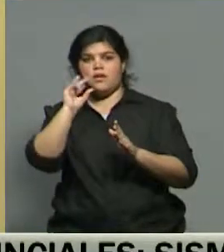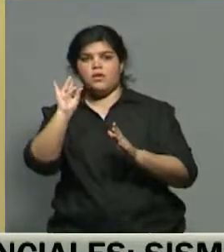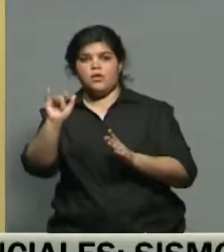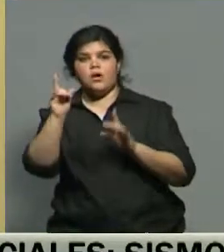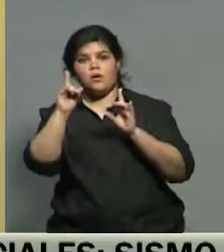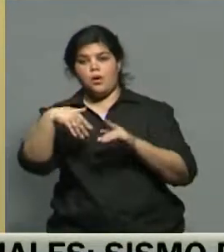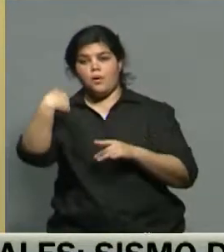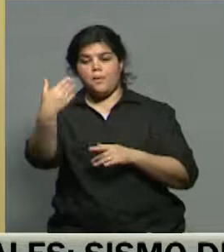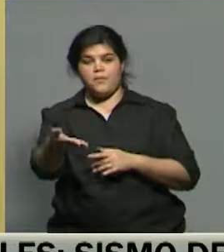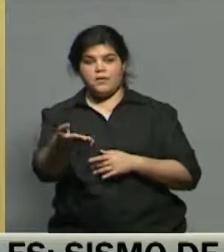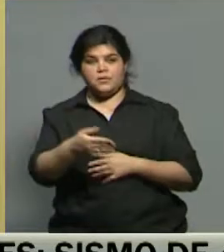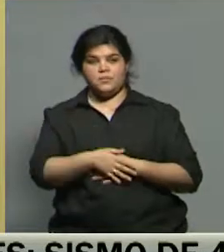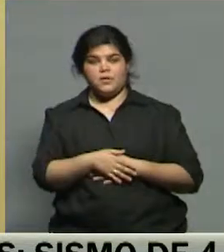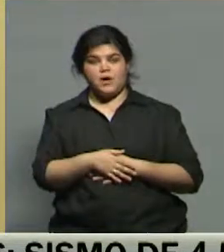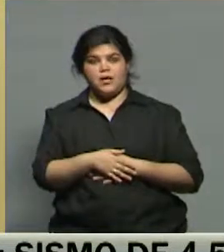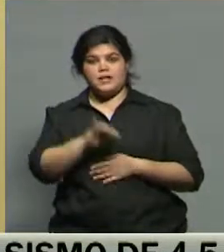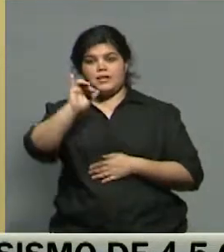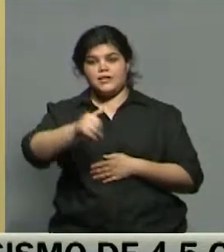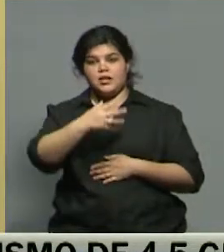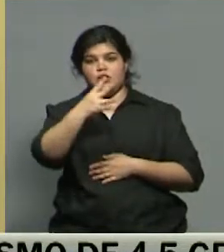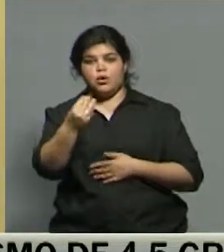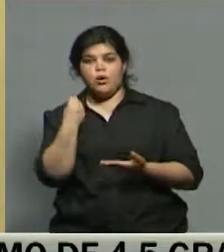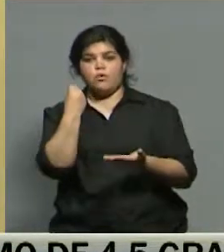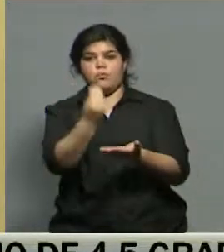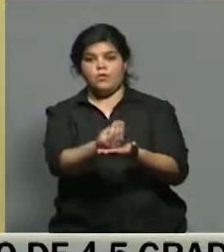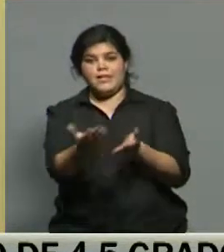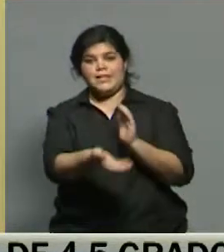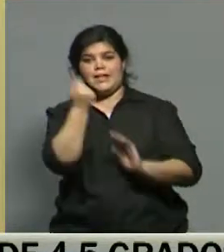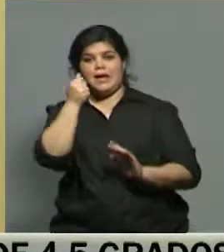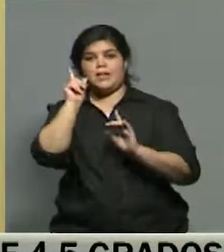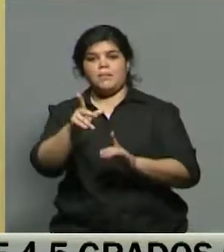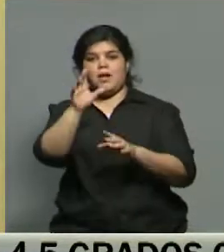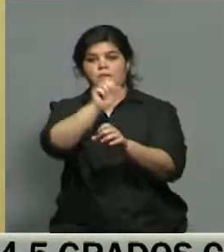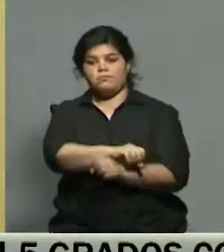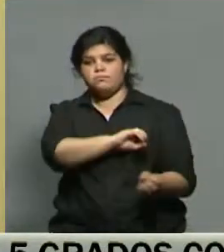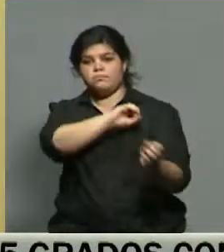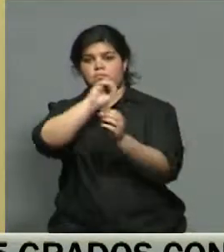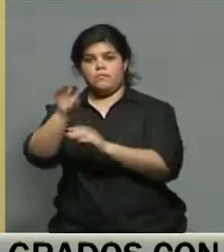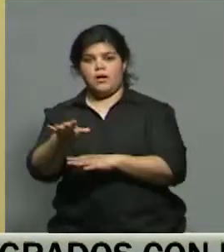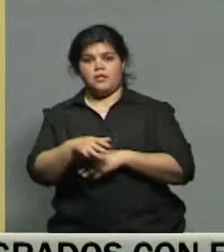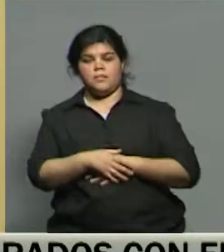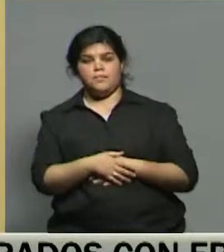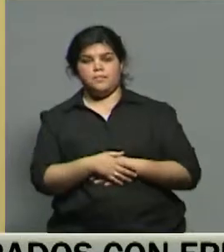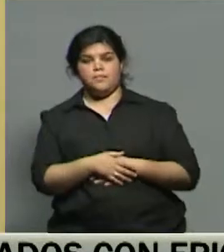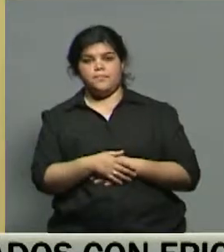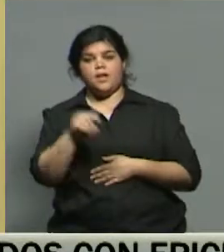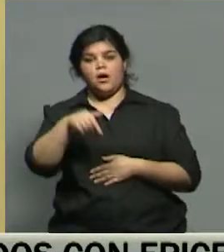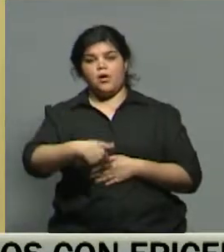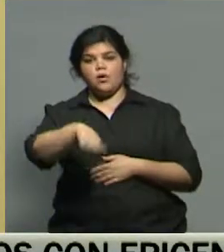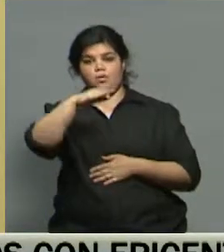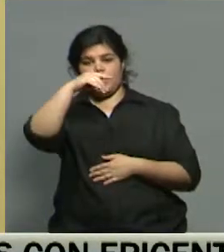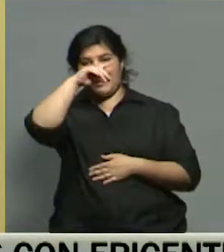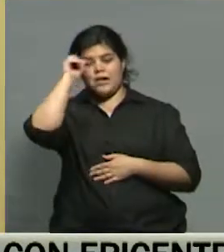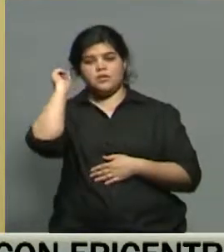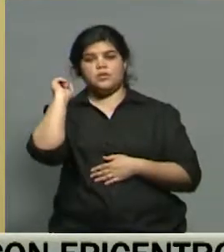próximo o no desafuero y detención inmediata. Y ahora sí pasamos al plano nacional. Hablamos